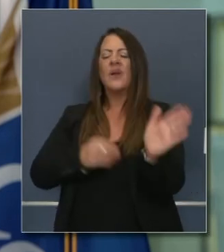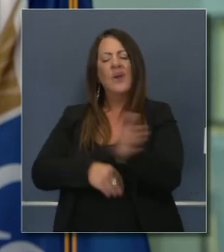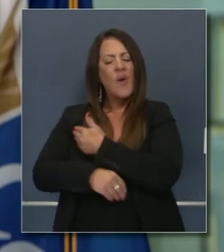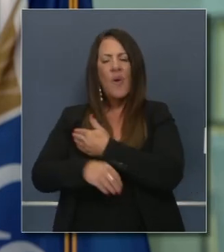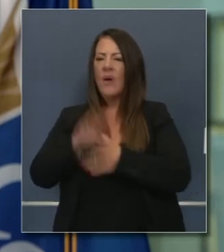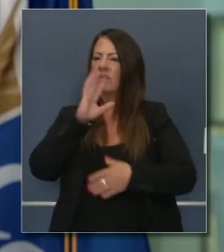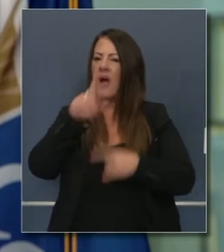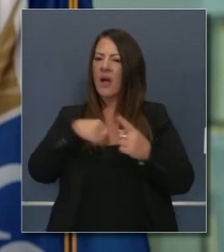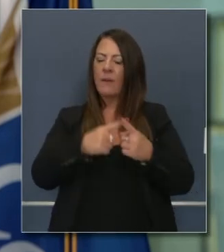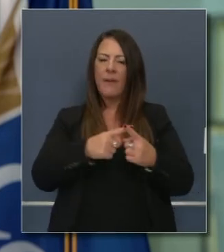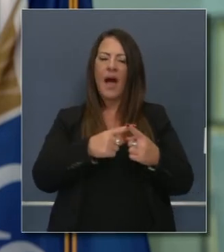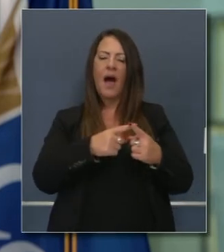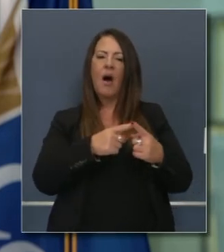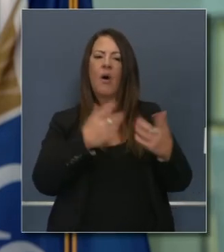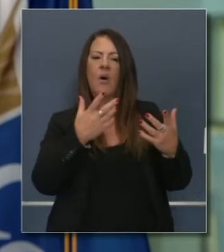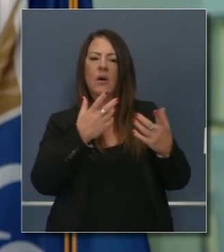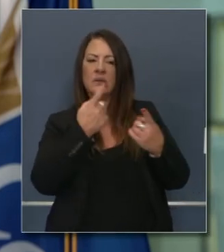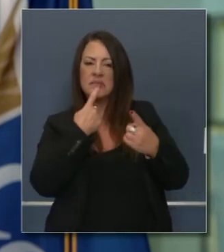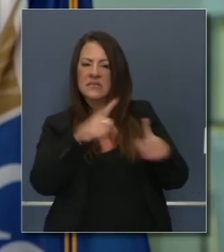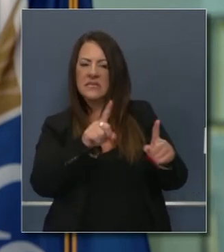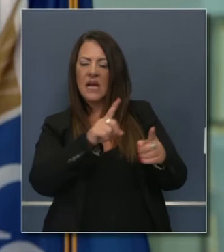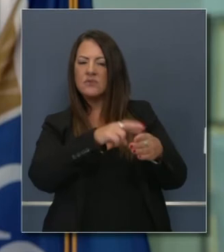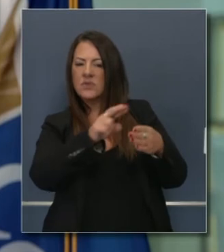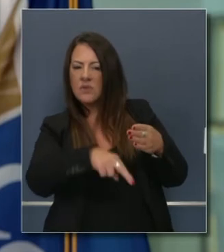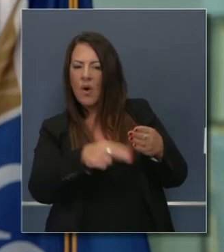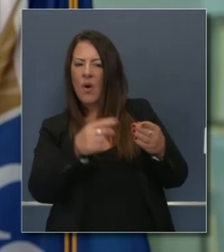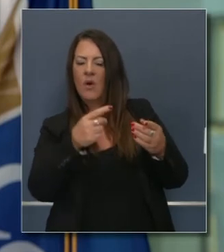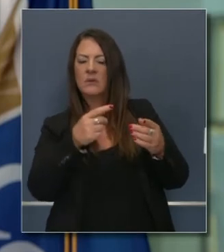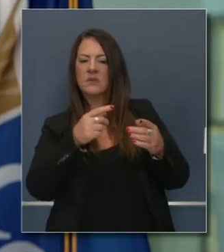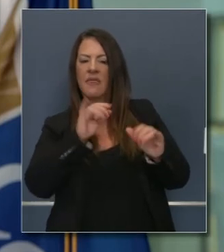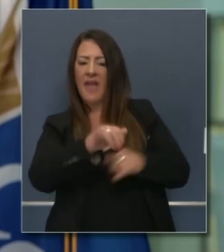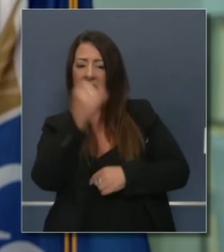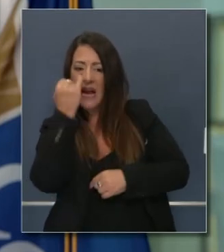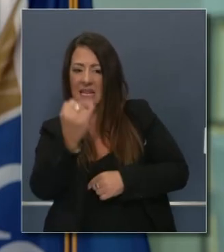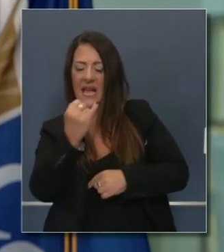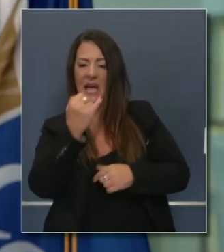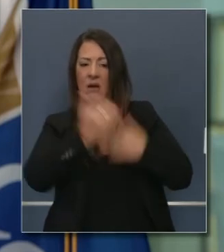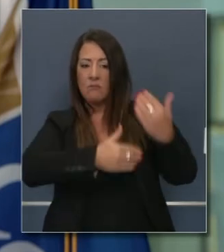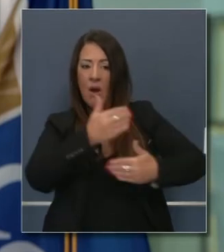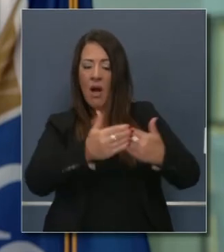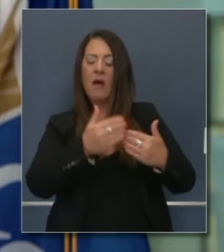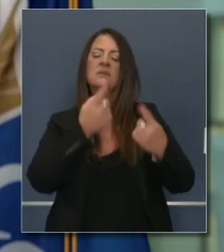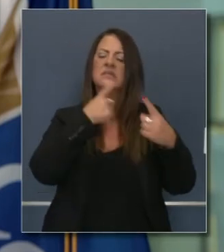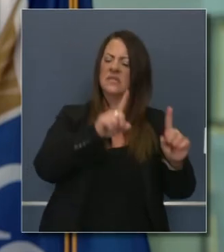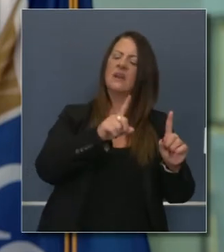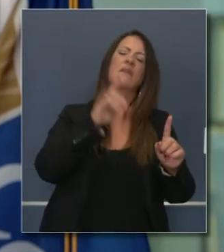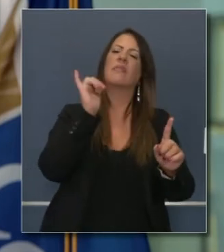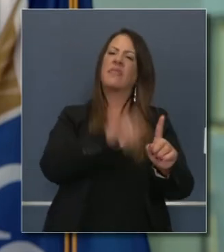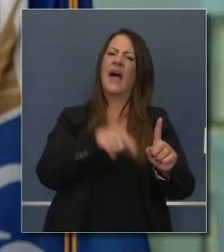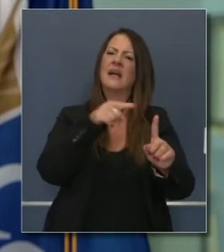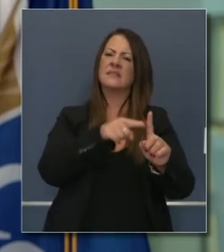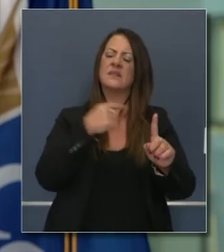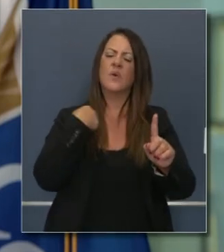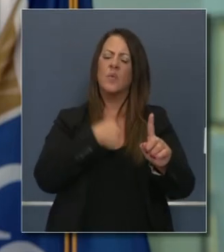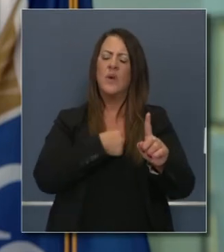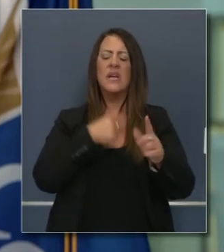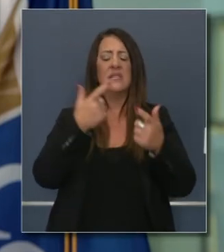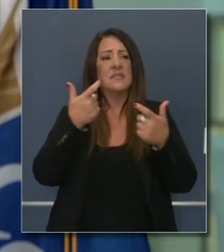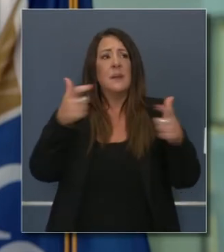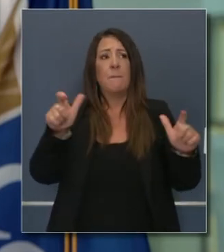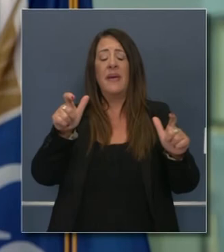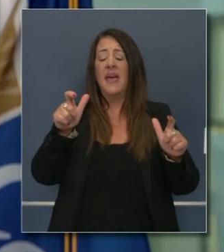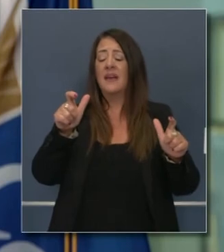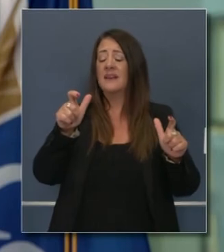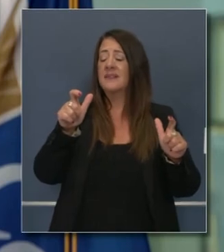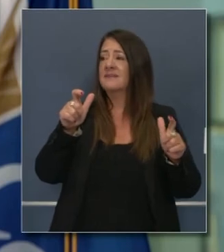más resultados y pues este programa, Home Key, tiene que ver con moverse en esa dirección. Es un